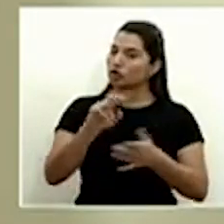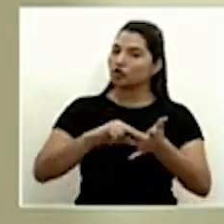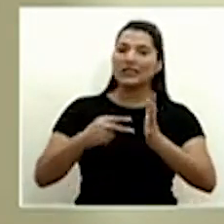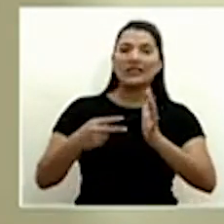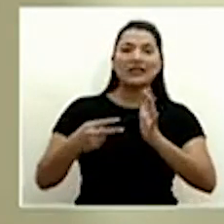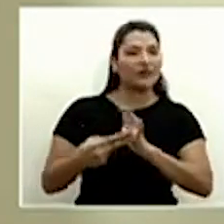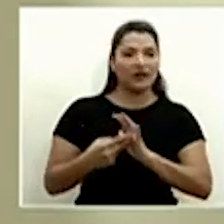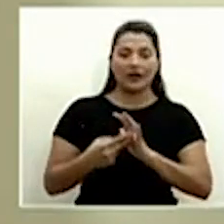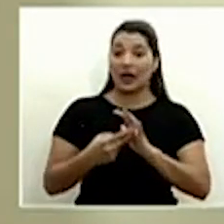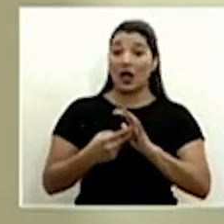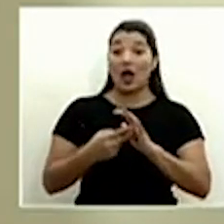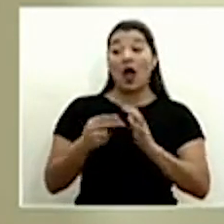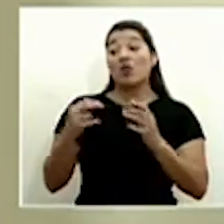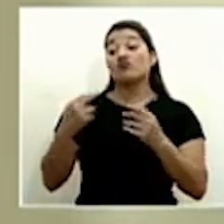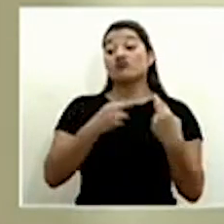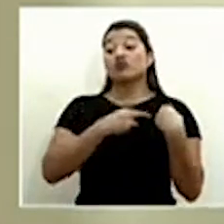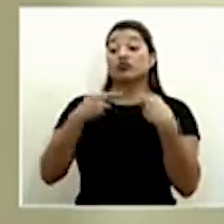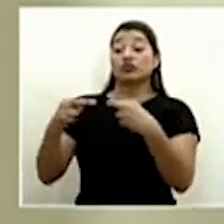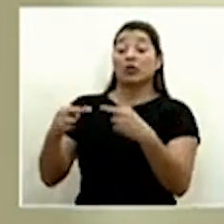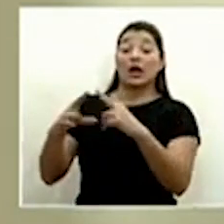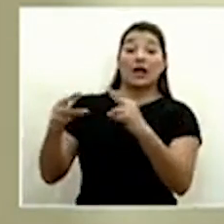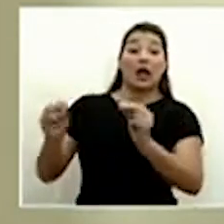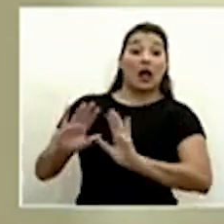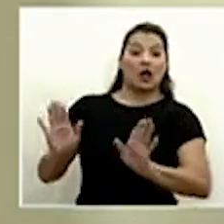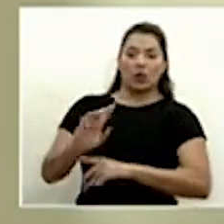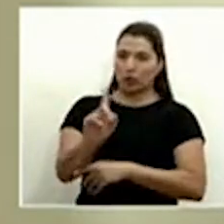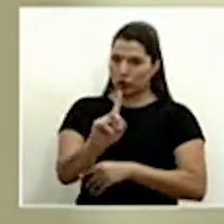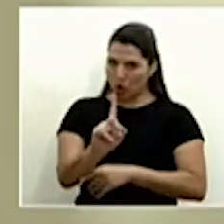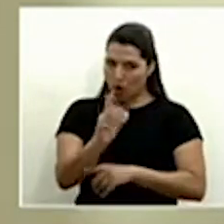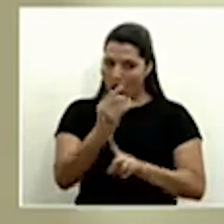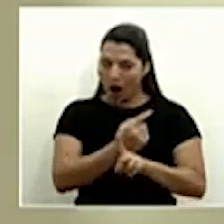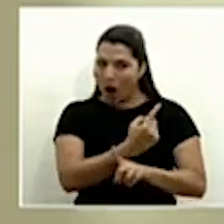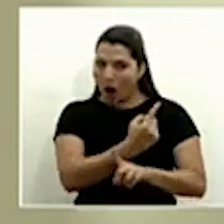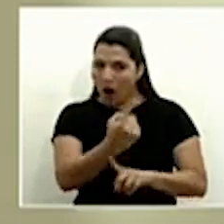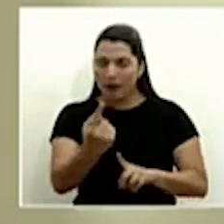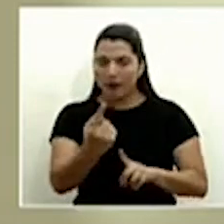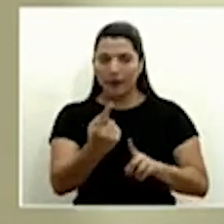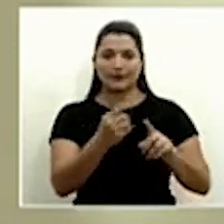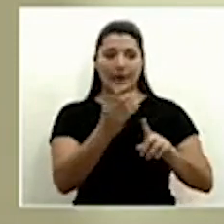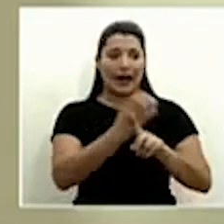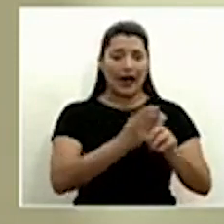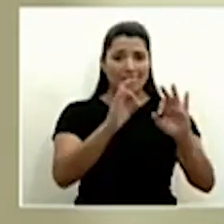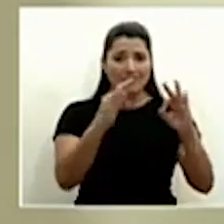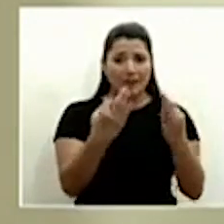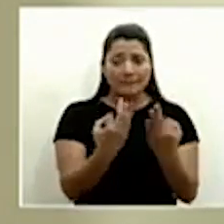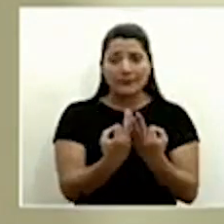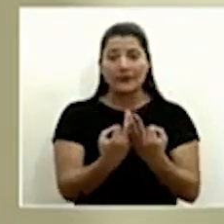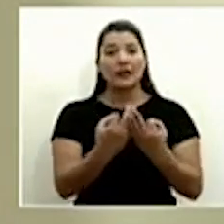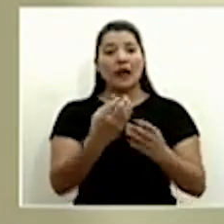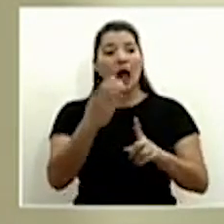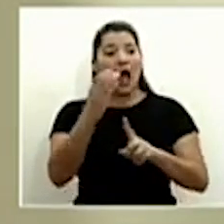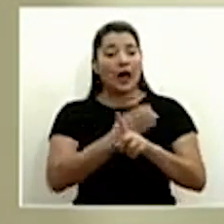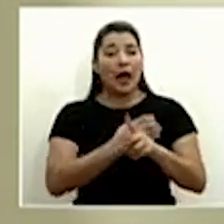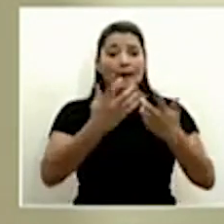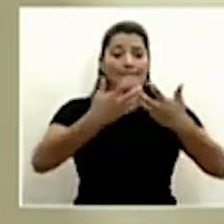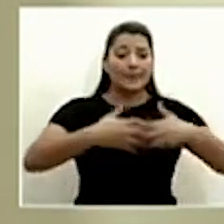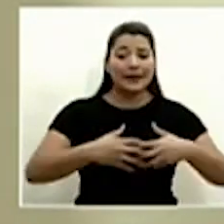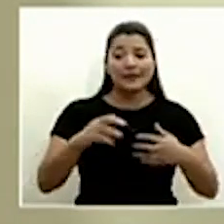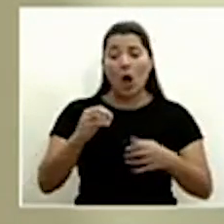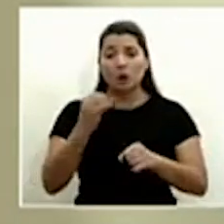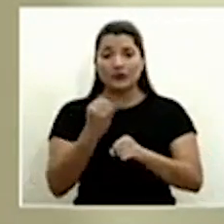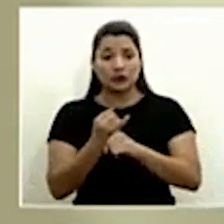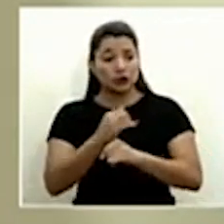responsabilidad no es nuestra. Sigue habiendo una responsabilidad de cada familia, de cada persona, de cada empresa, de cada